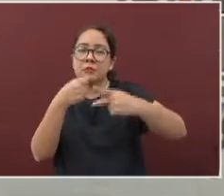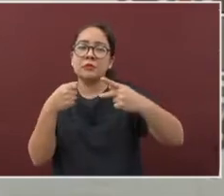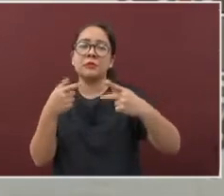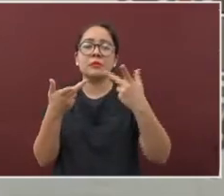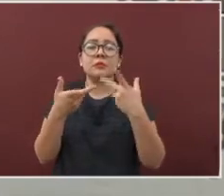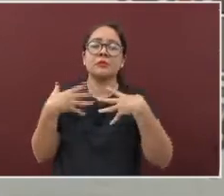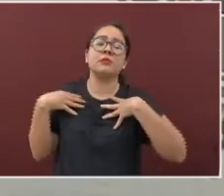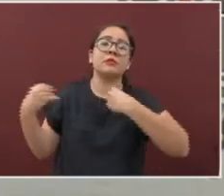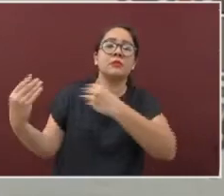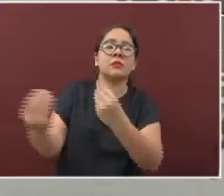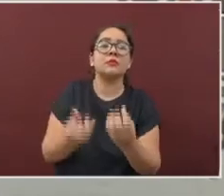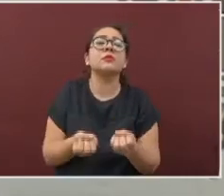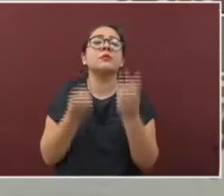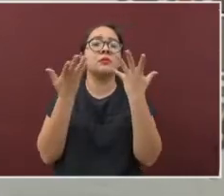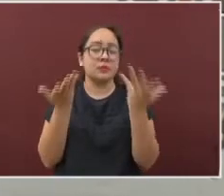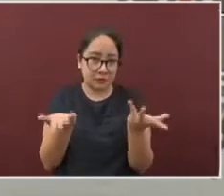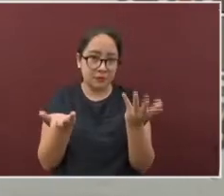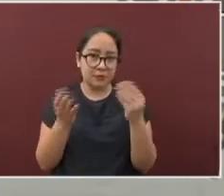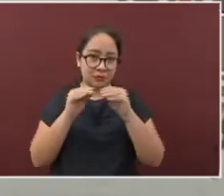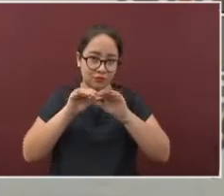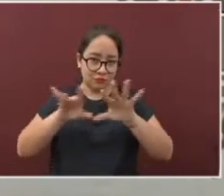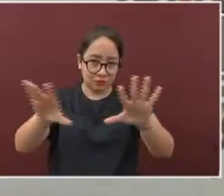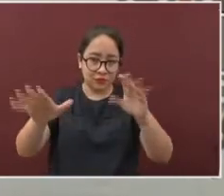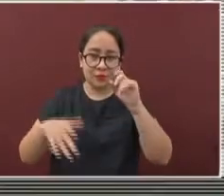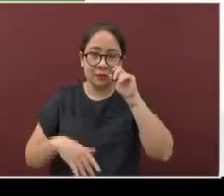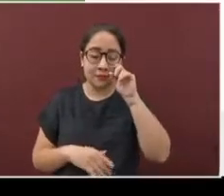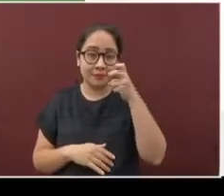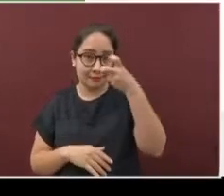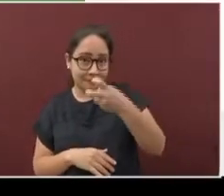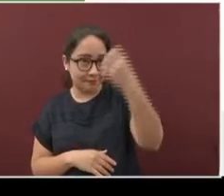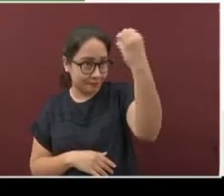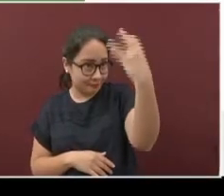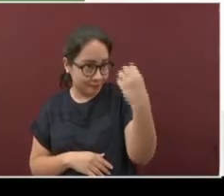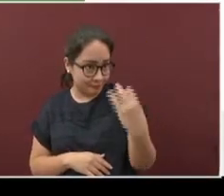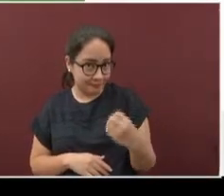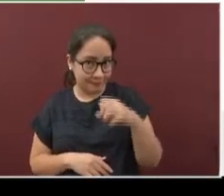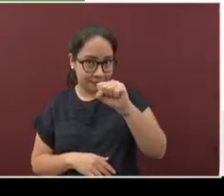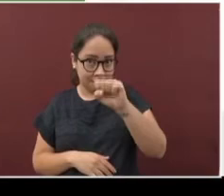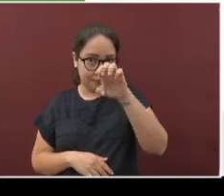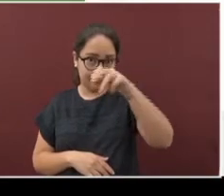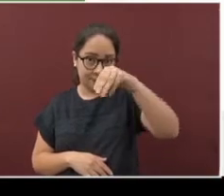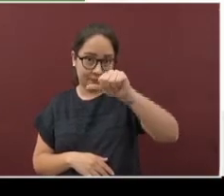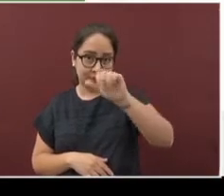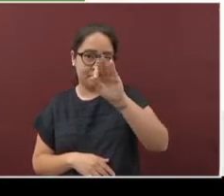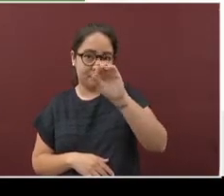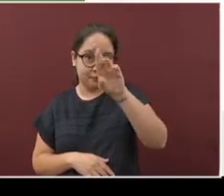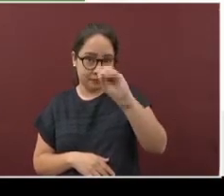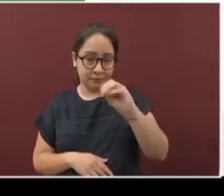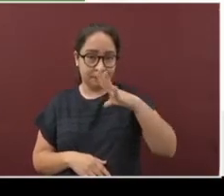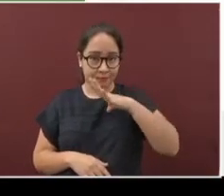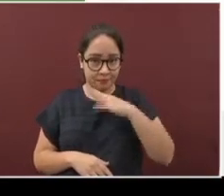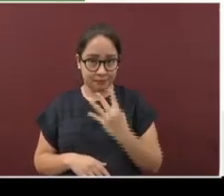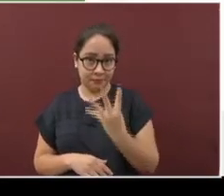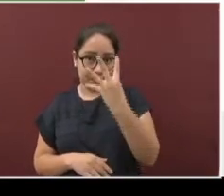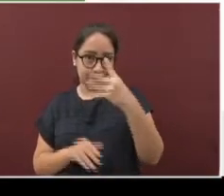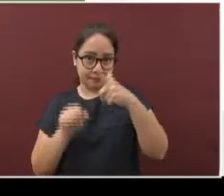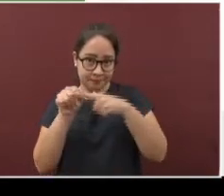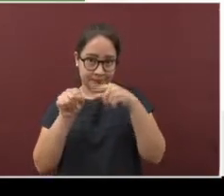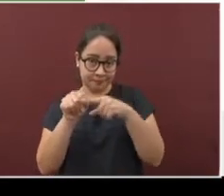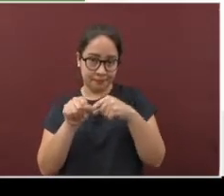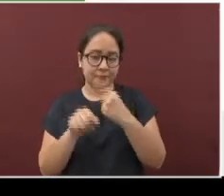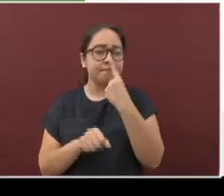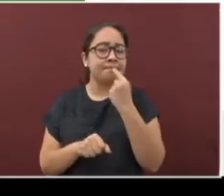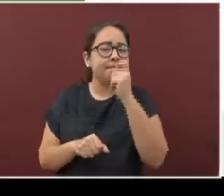propagación del COVID-19. Este semáforo está compuesto por cuatro colores. El rojo